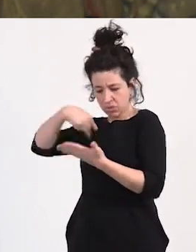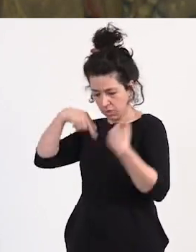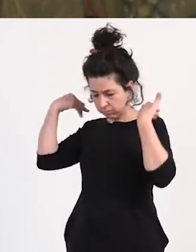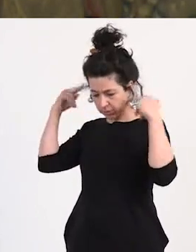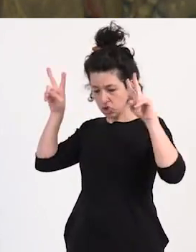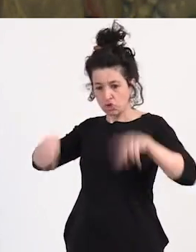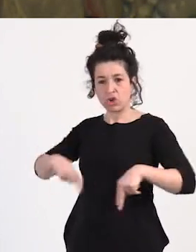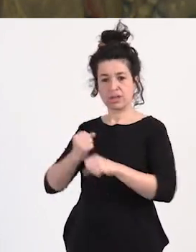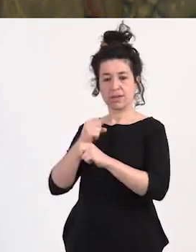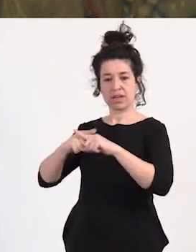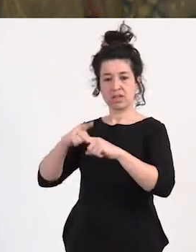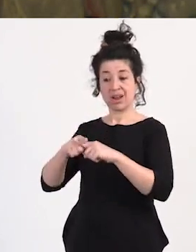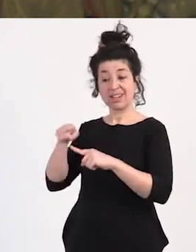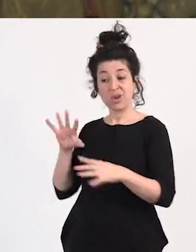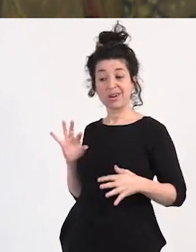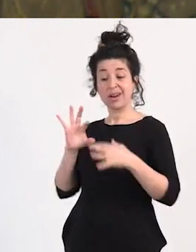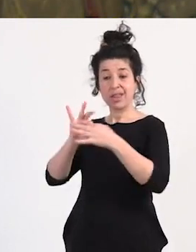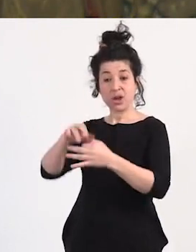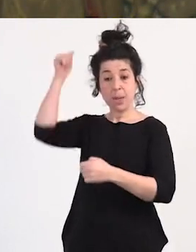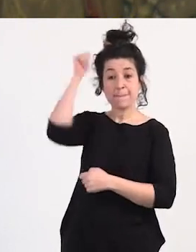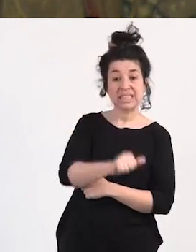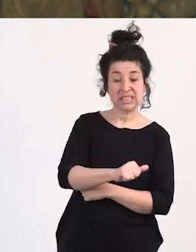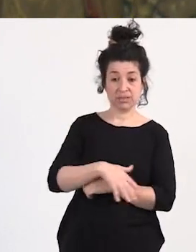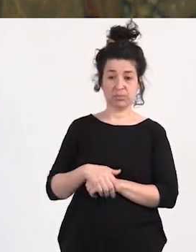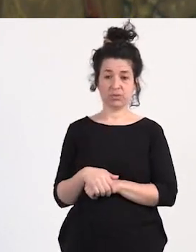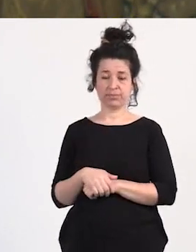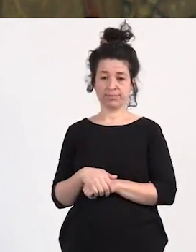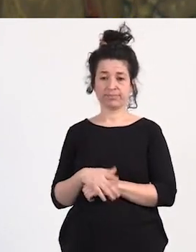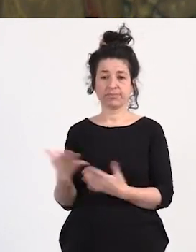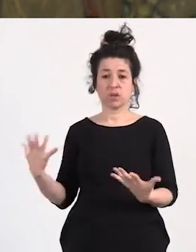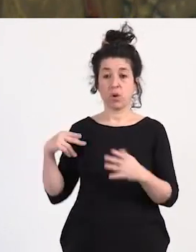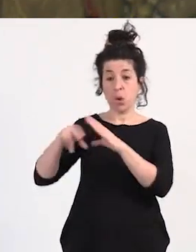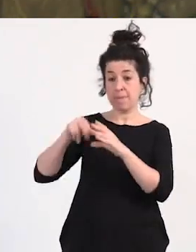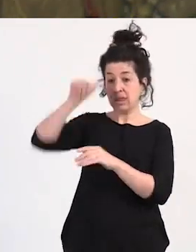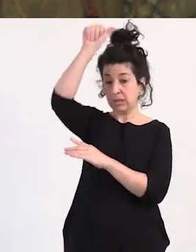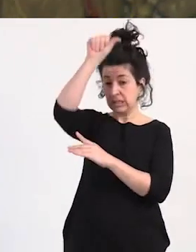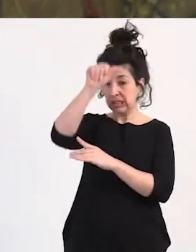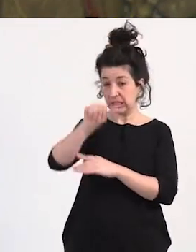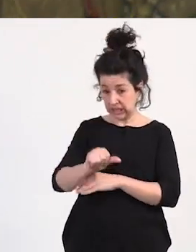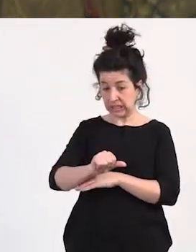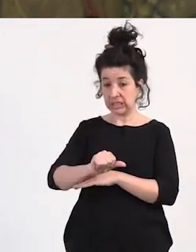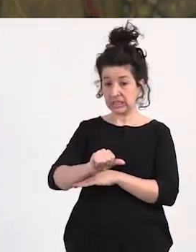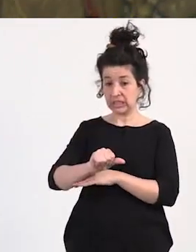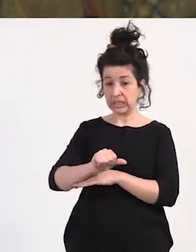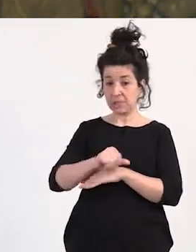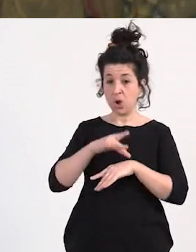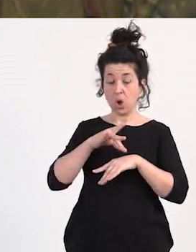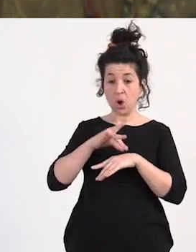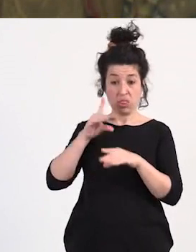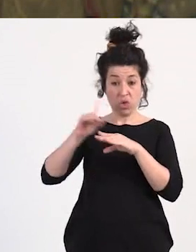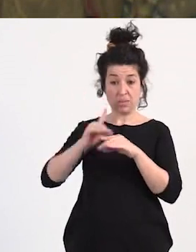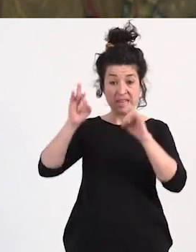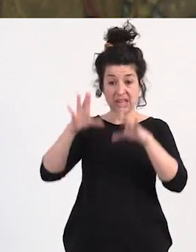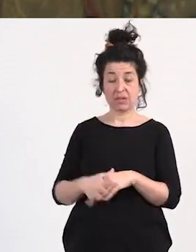y esto tiene que ver con el machismo y tiene que ver como prácticamente todo el video que hemos visto de No sigo el guión con el